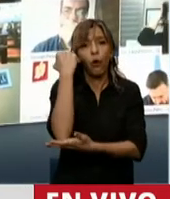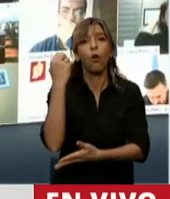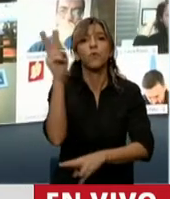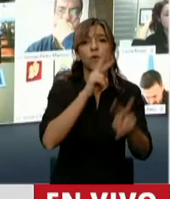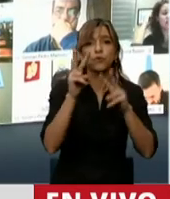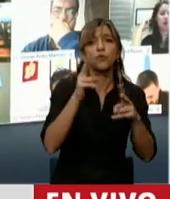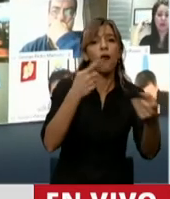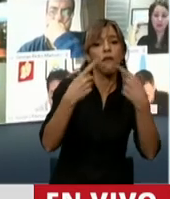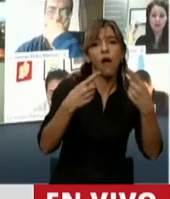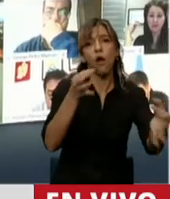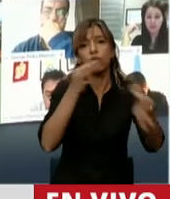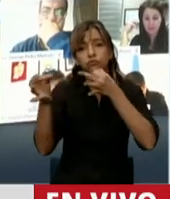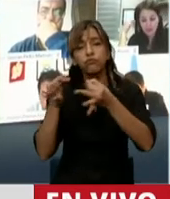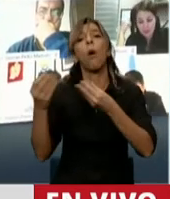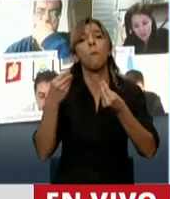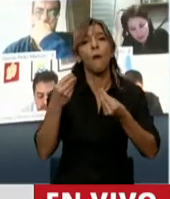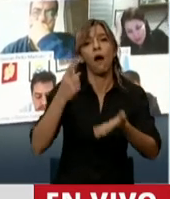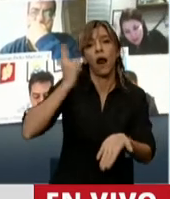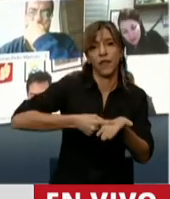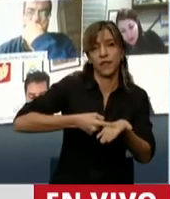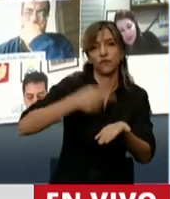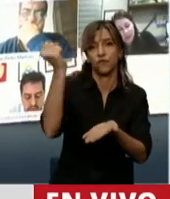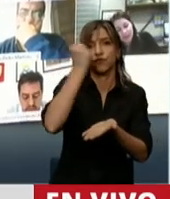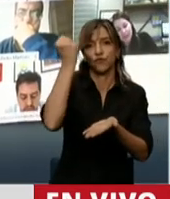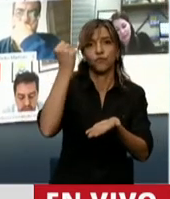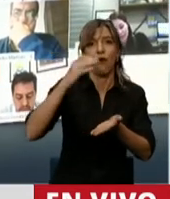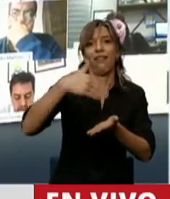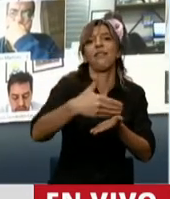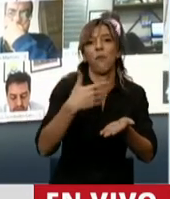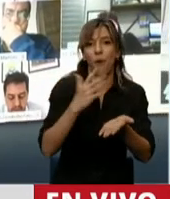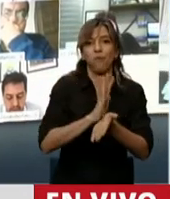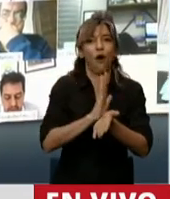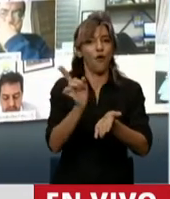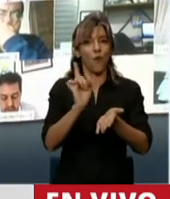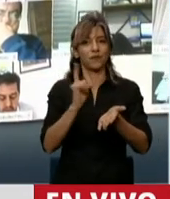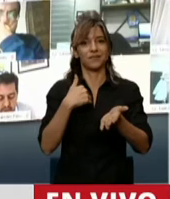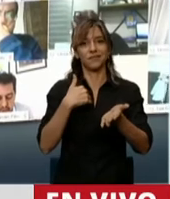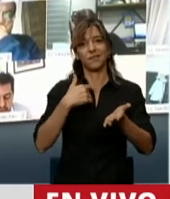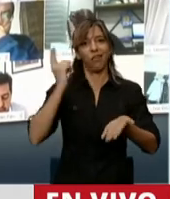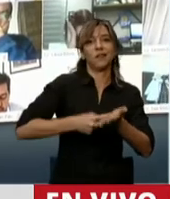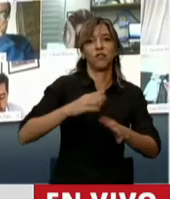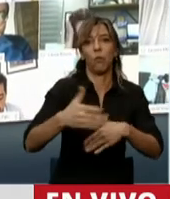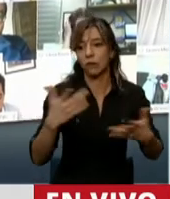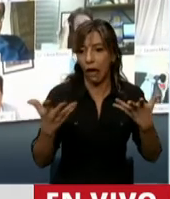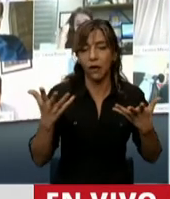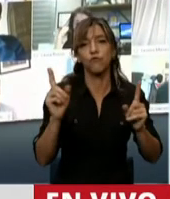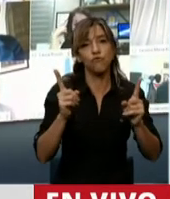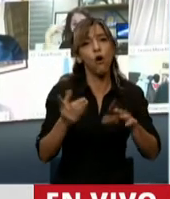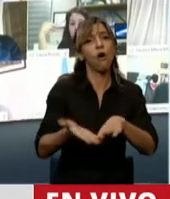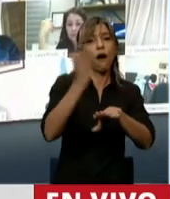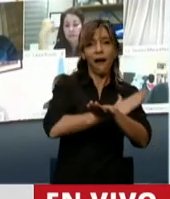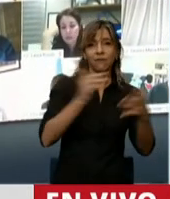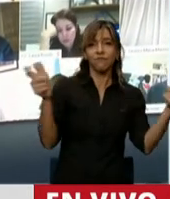necesarios para tomar decisiones importantes en nuestro país que nos permitan construir un futuro distinto y no